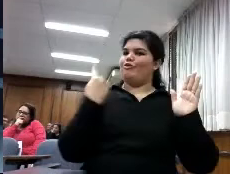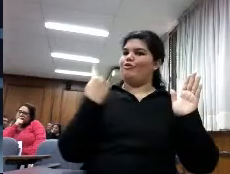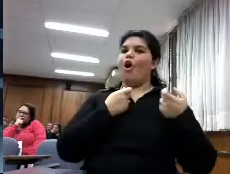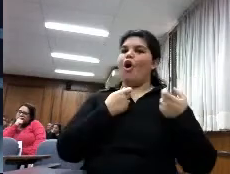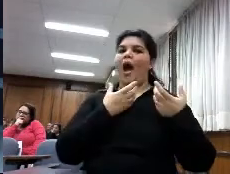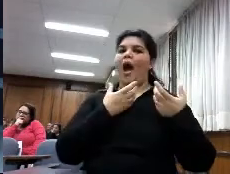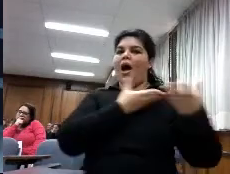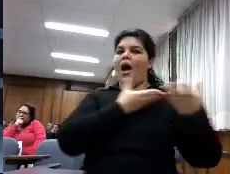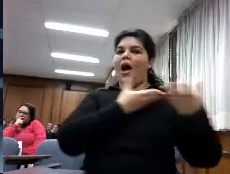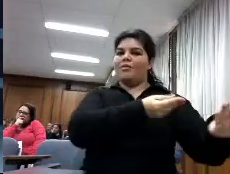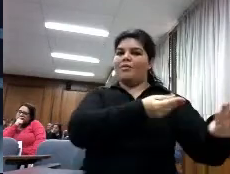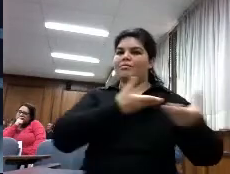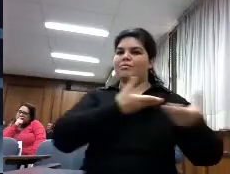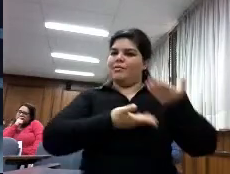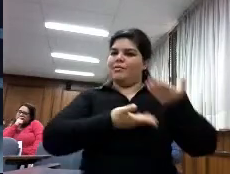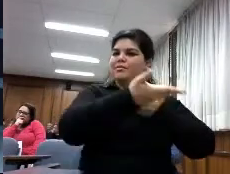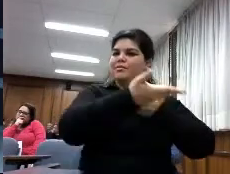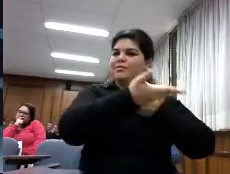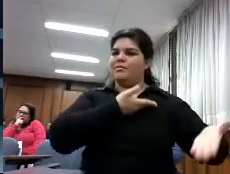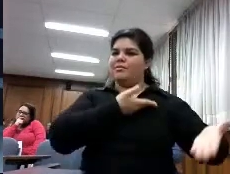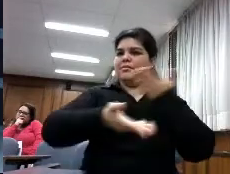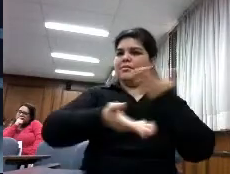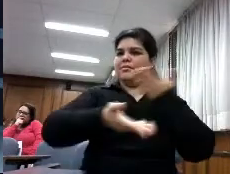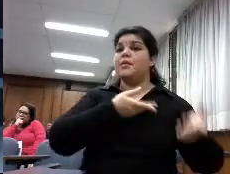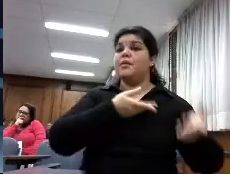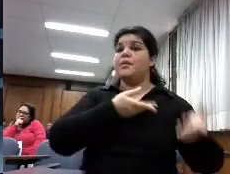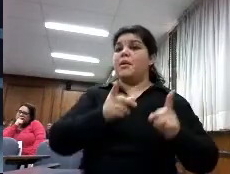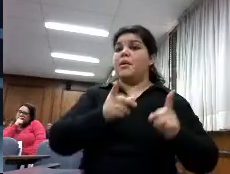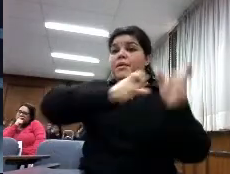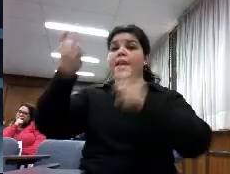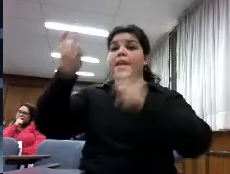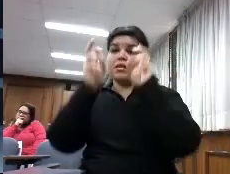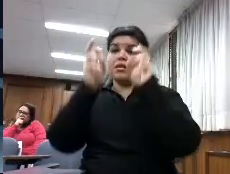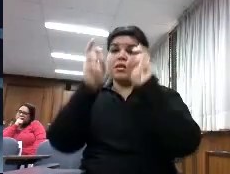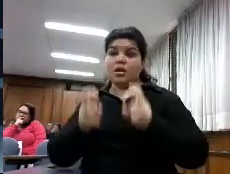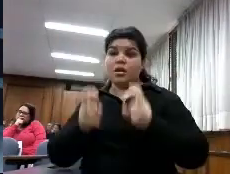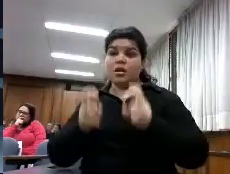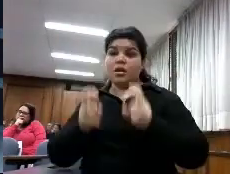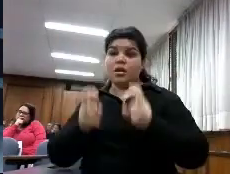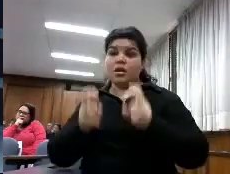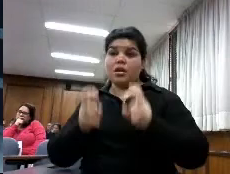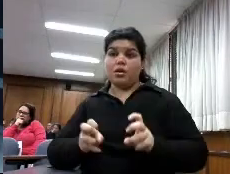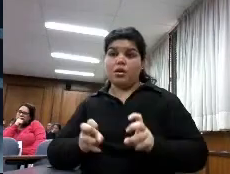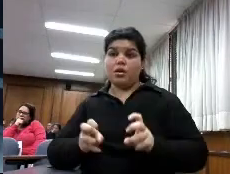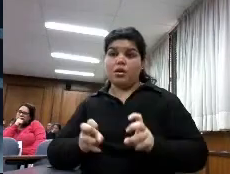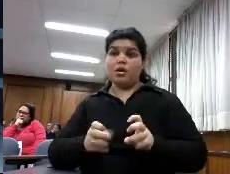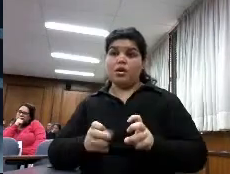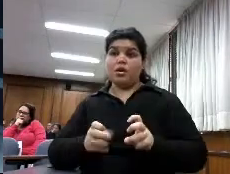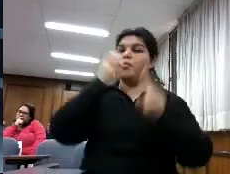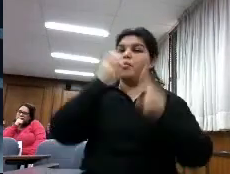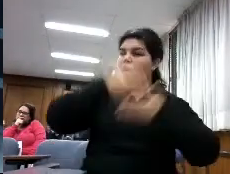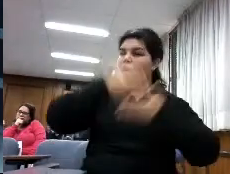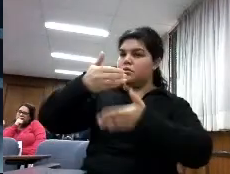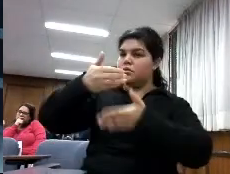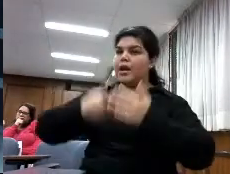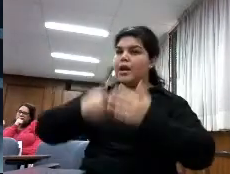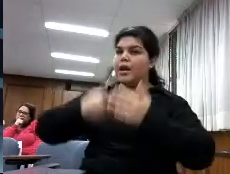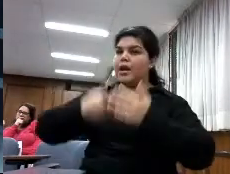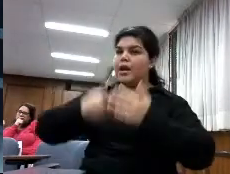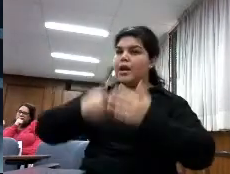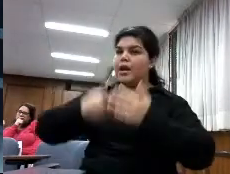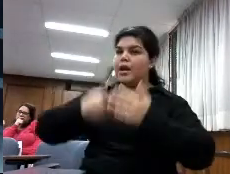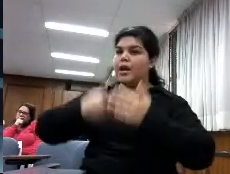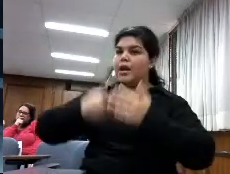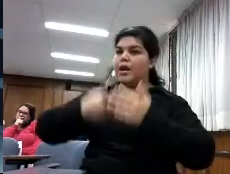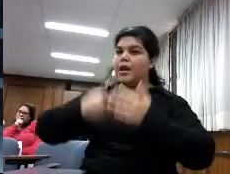apoyamos a nuestros investigadores por ejemplo en las tareas de evaluación científica que se tienen que acreditar en mi país por lo menos